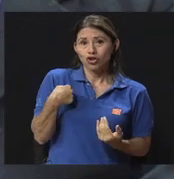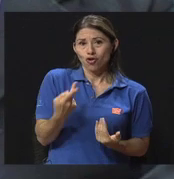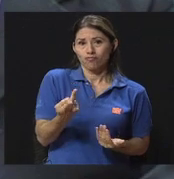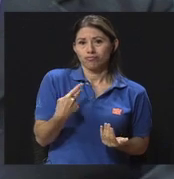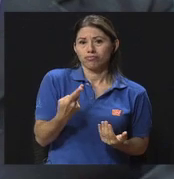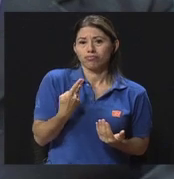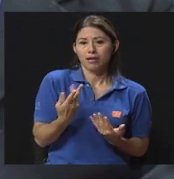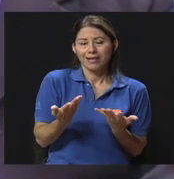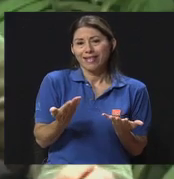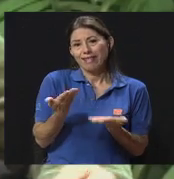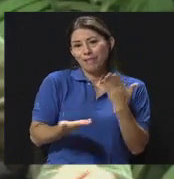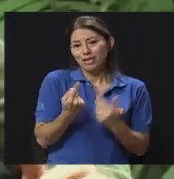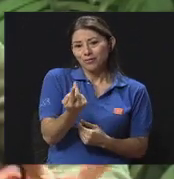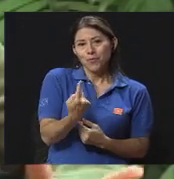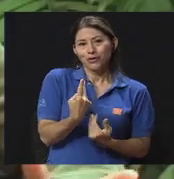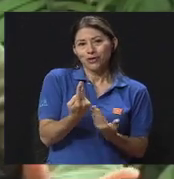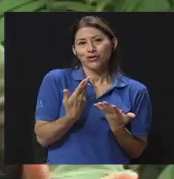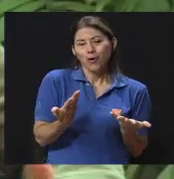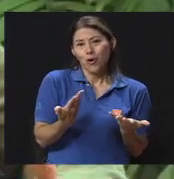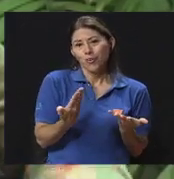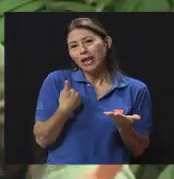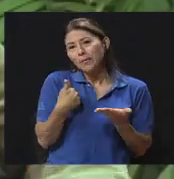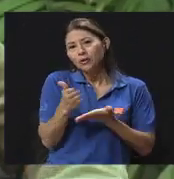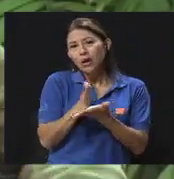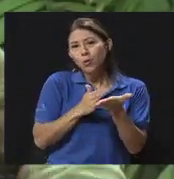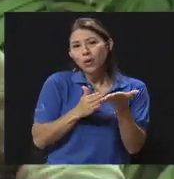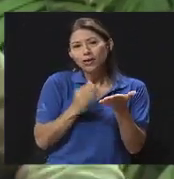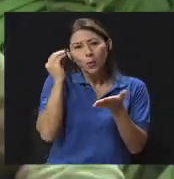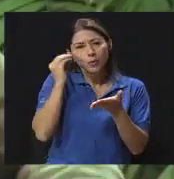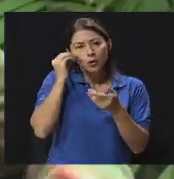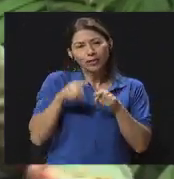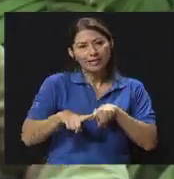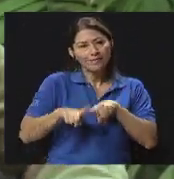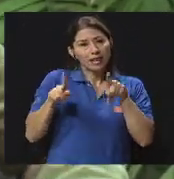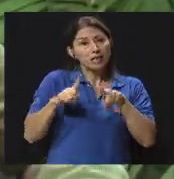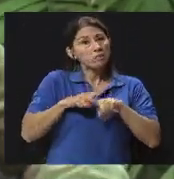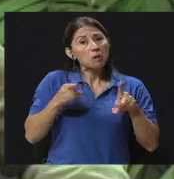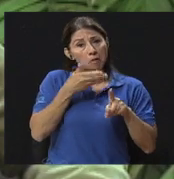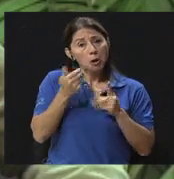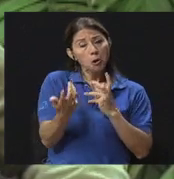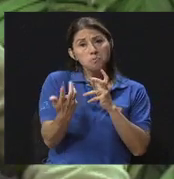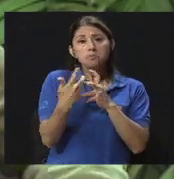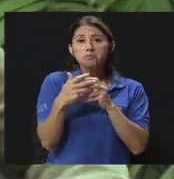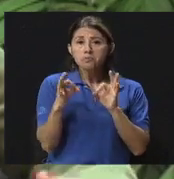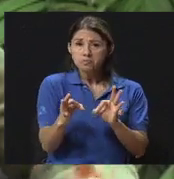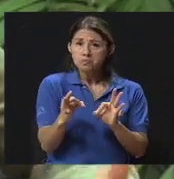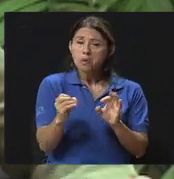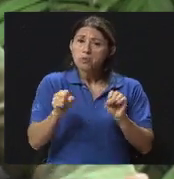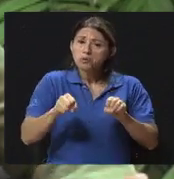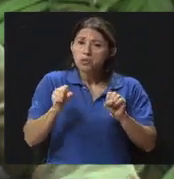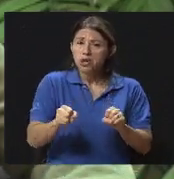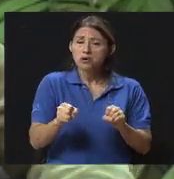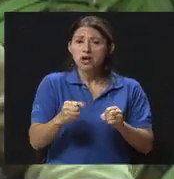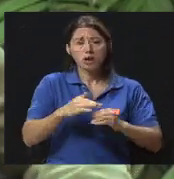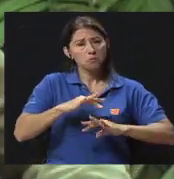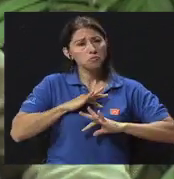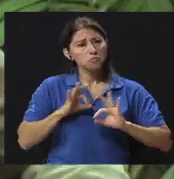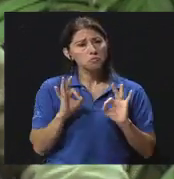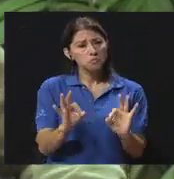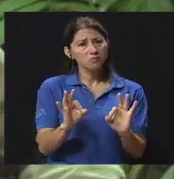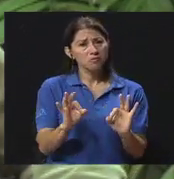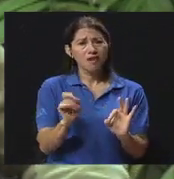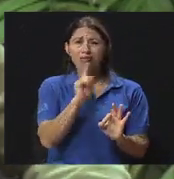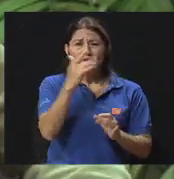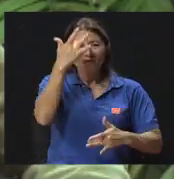no tengamos, o más bien, aunque tengamos diferencias, hacerlo lo mejor posible y que nos llene de bienestar, ¿verdad? Que no nos enferme. Las relaciones